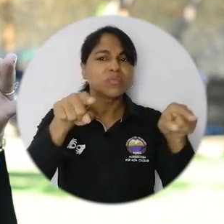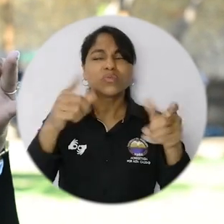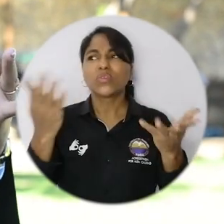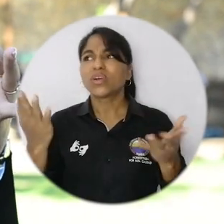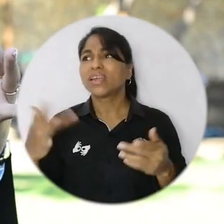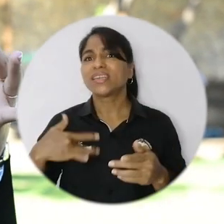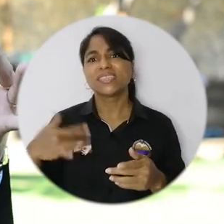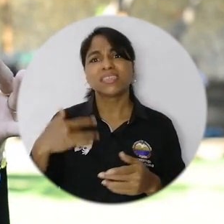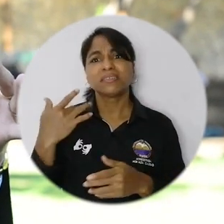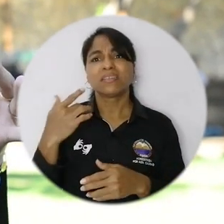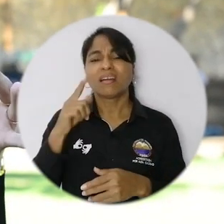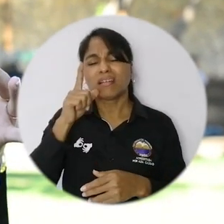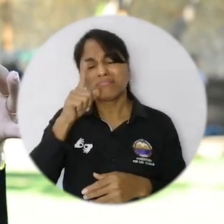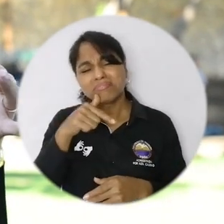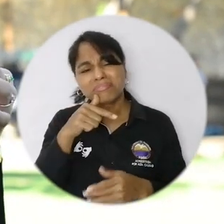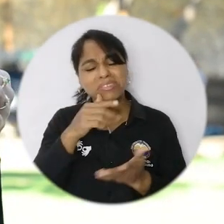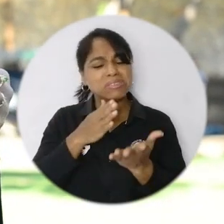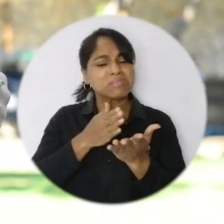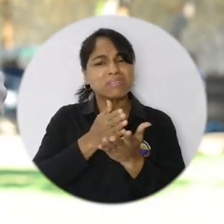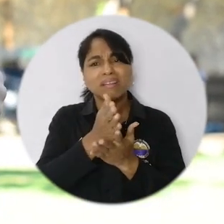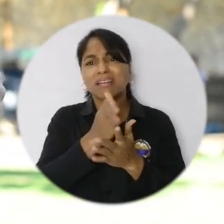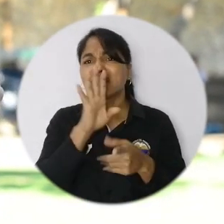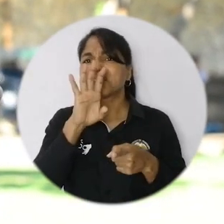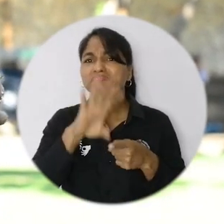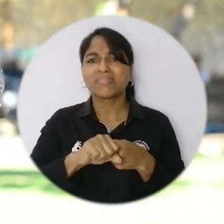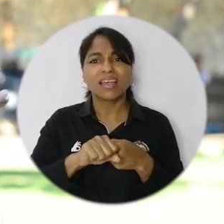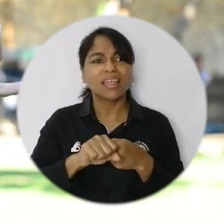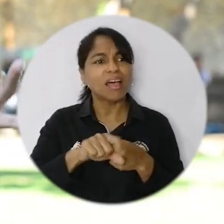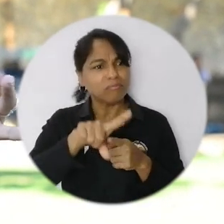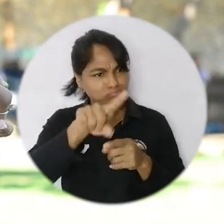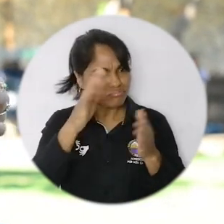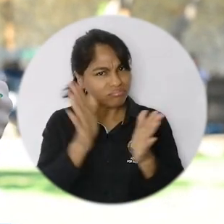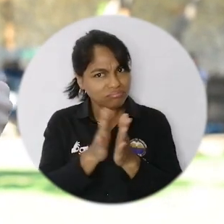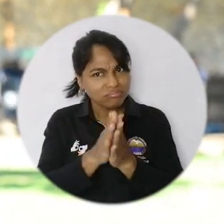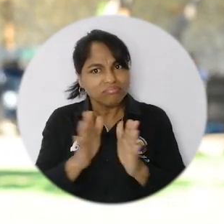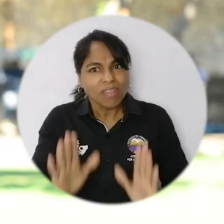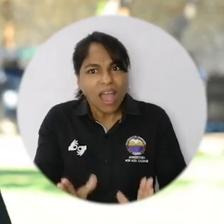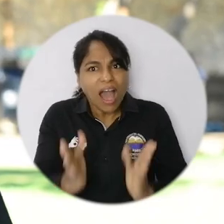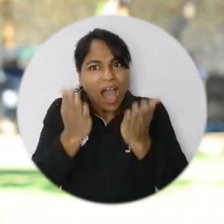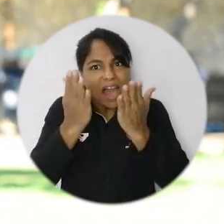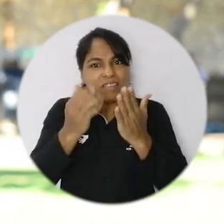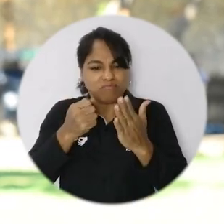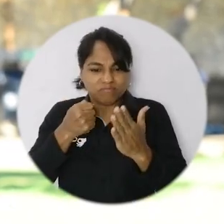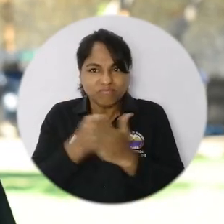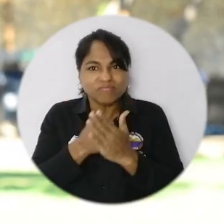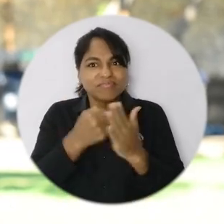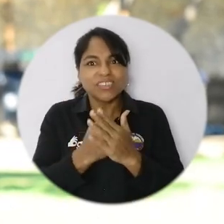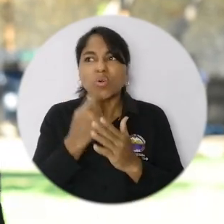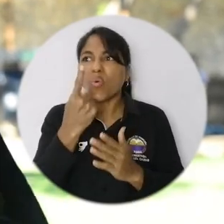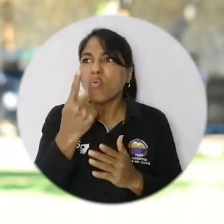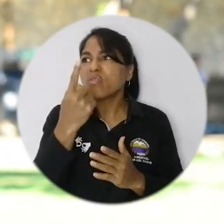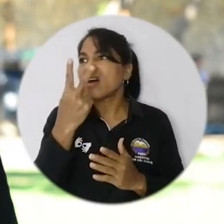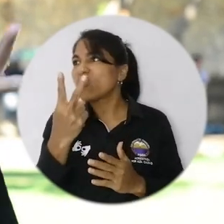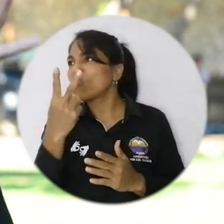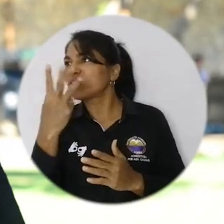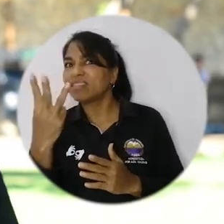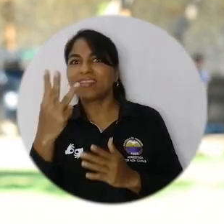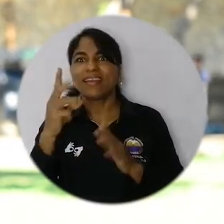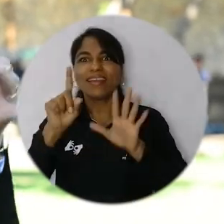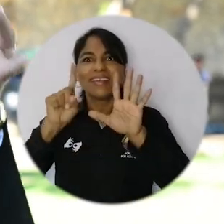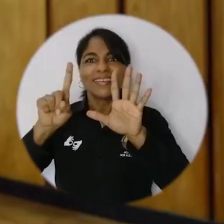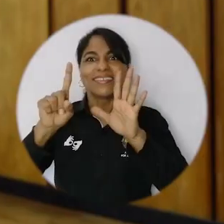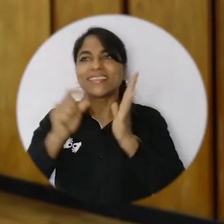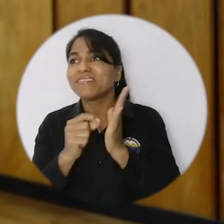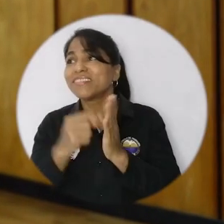tristes porque todavía no han pasado su carrera, luchen por ello, inténtelo una, dos y hasta tres